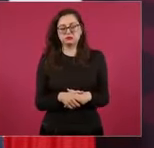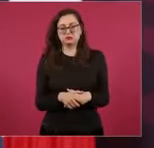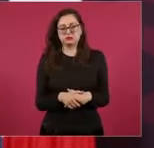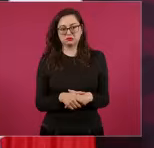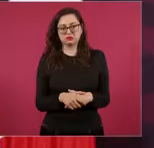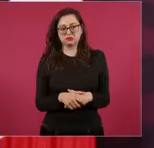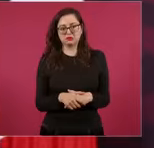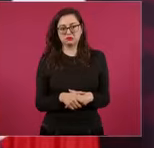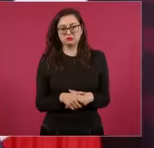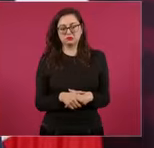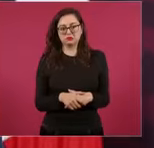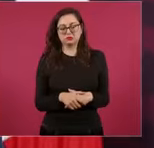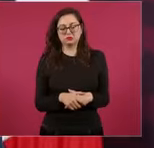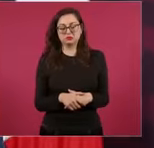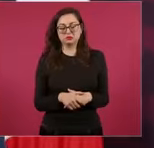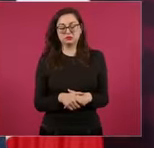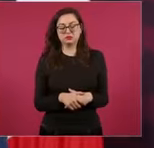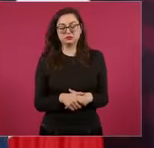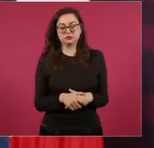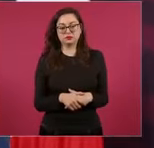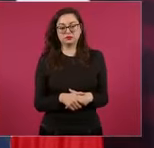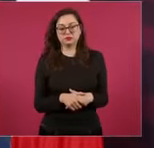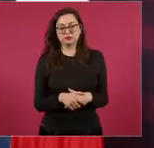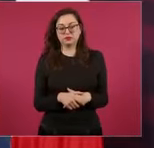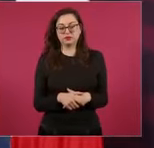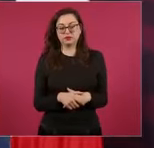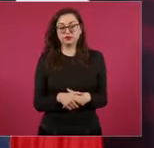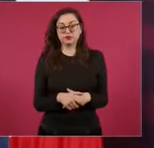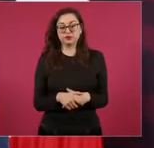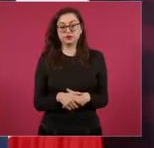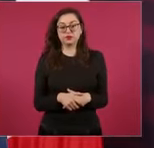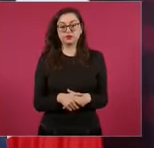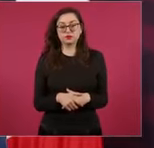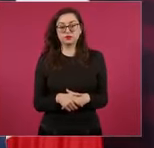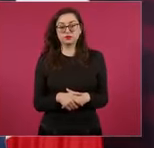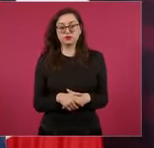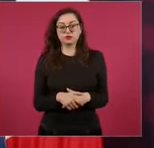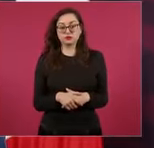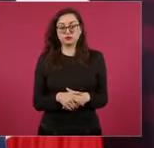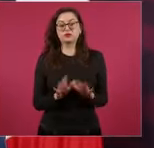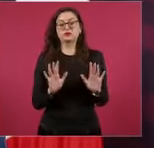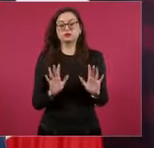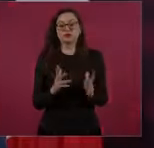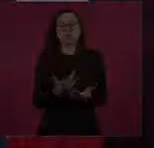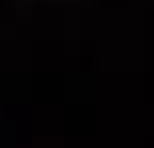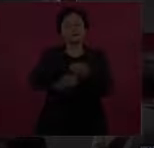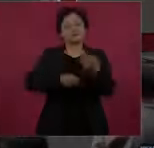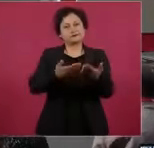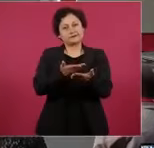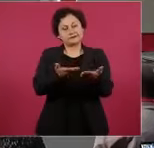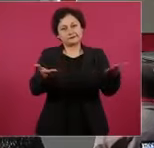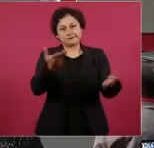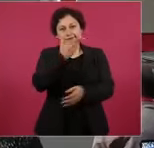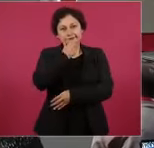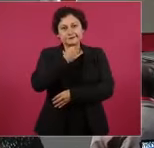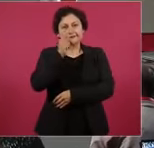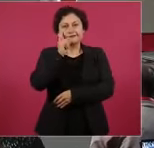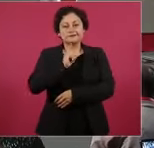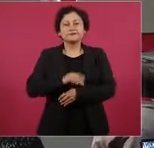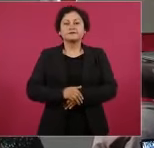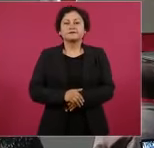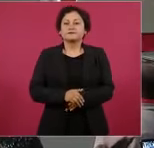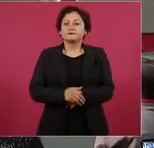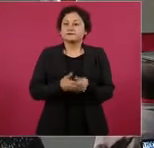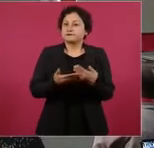económicos, materiales. Vamos a ver qué pasa. Bueno, el presidente ya hizo